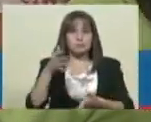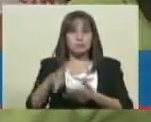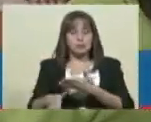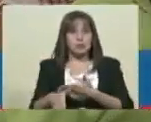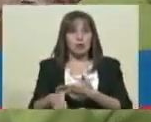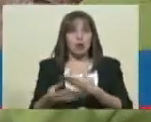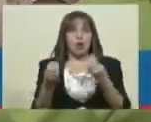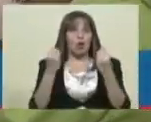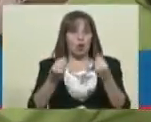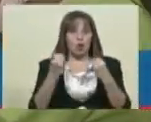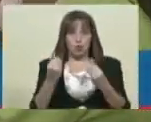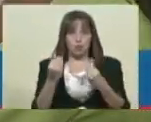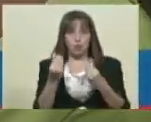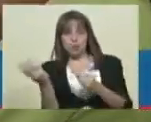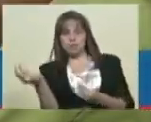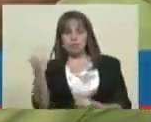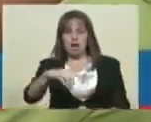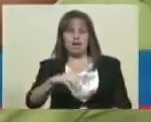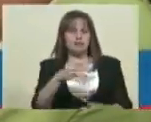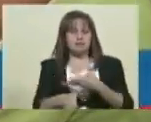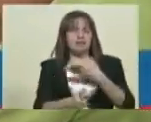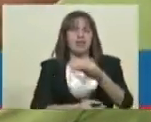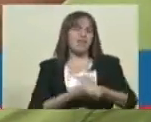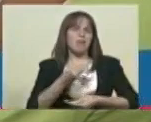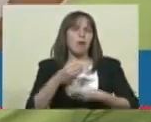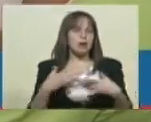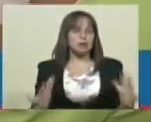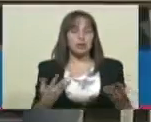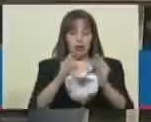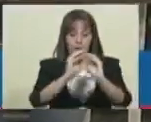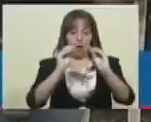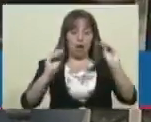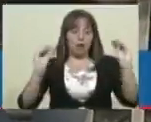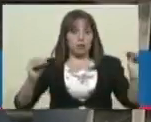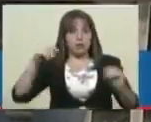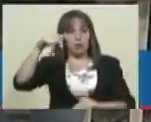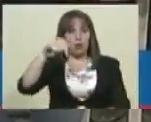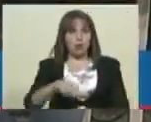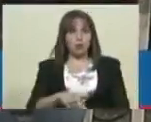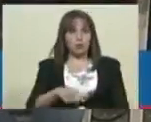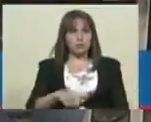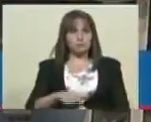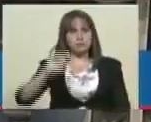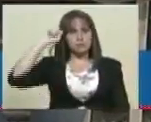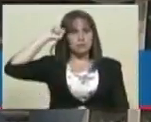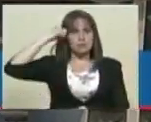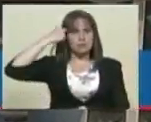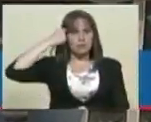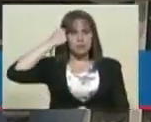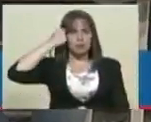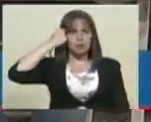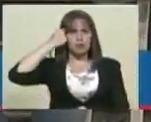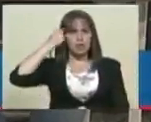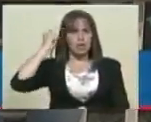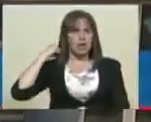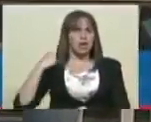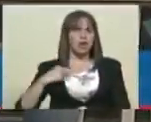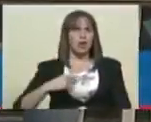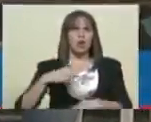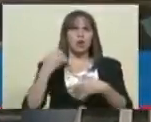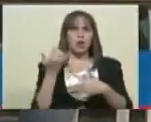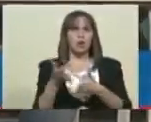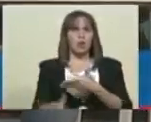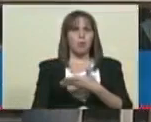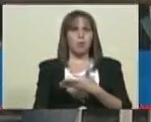medidas adicionales. Y esas son las que anunciamos en el día de hoy. Si recuerdas, habíamos tomado cercado, como